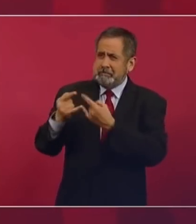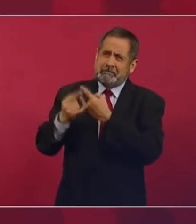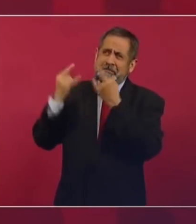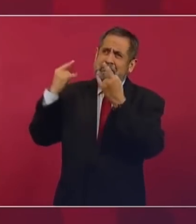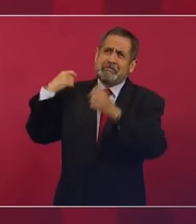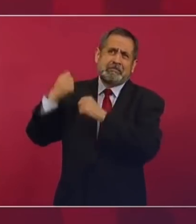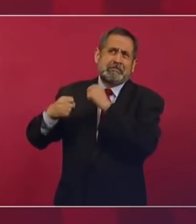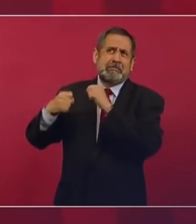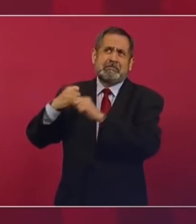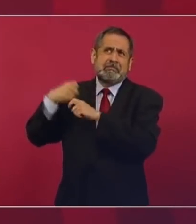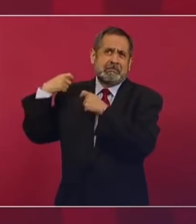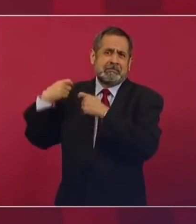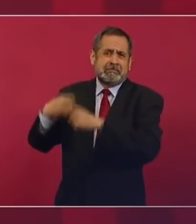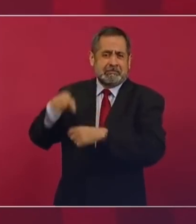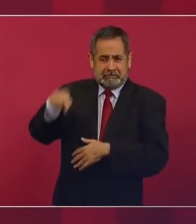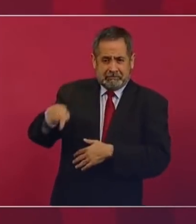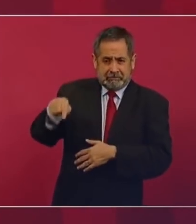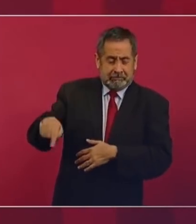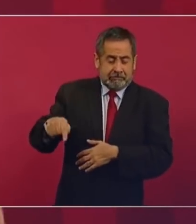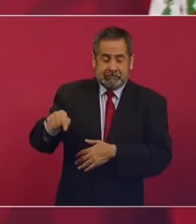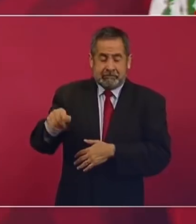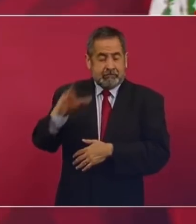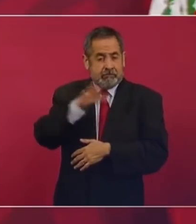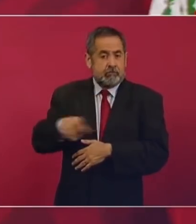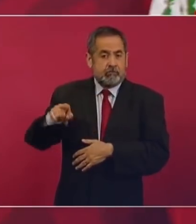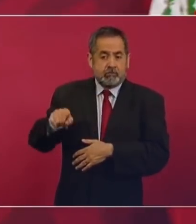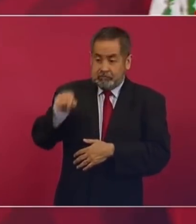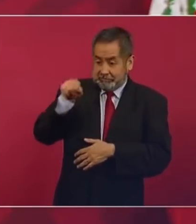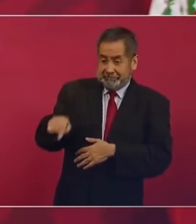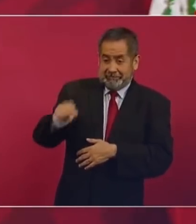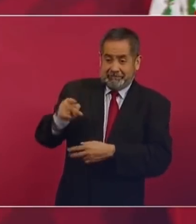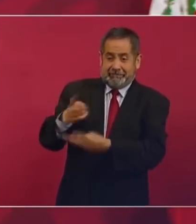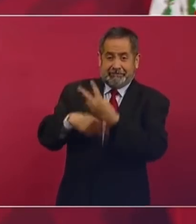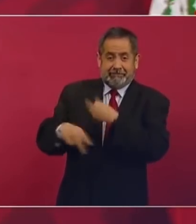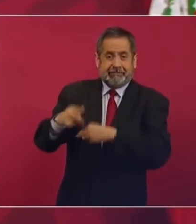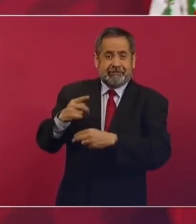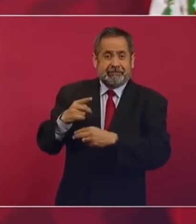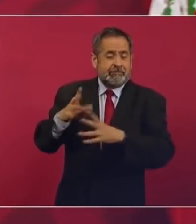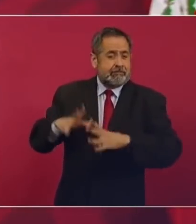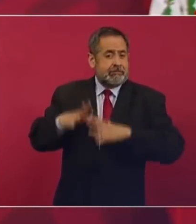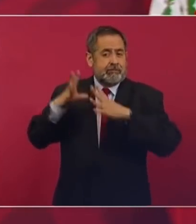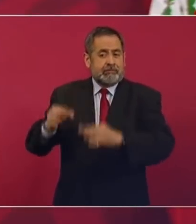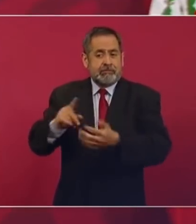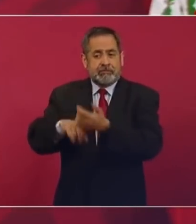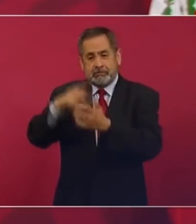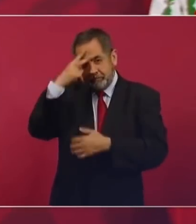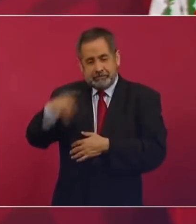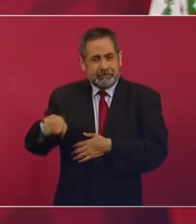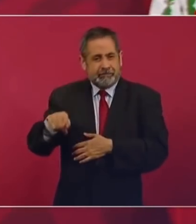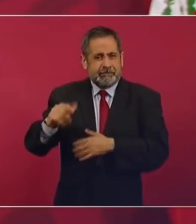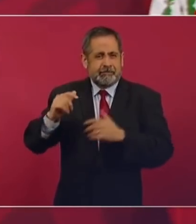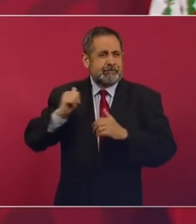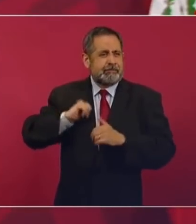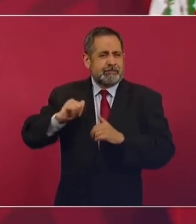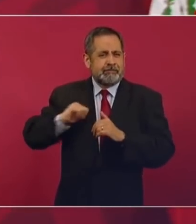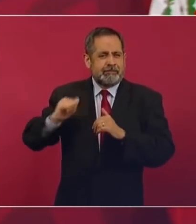que es el origen de México, Tenochtitlan.